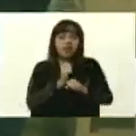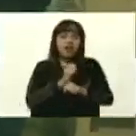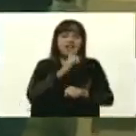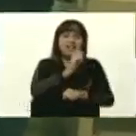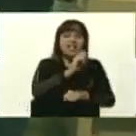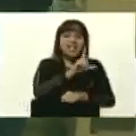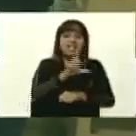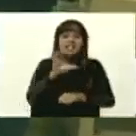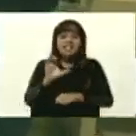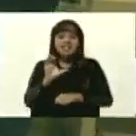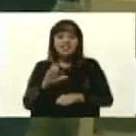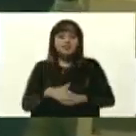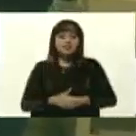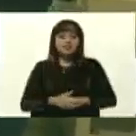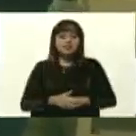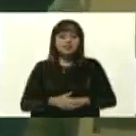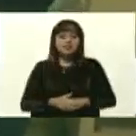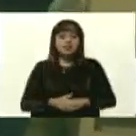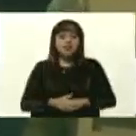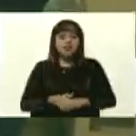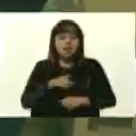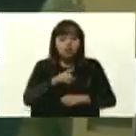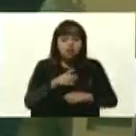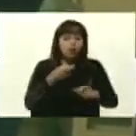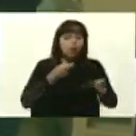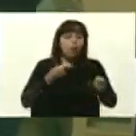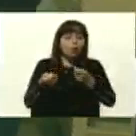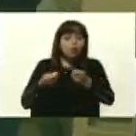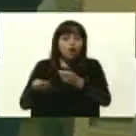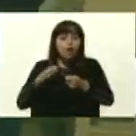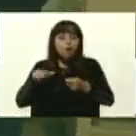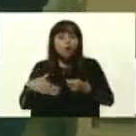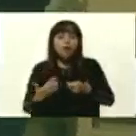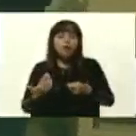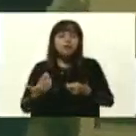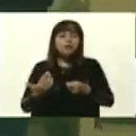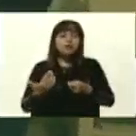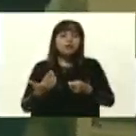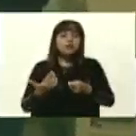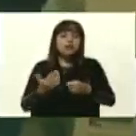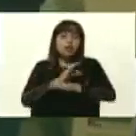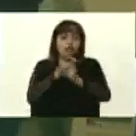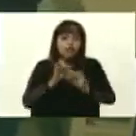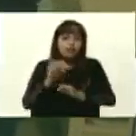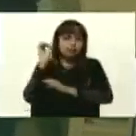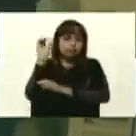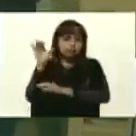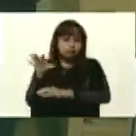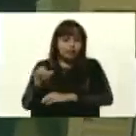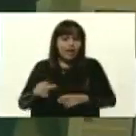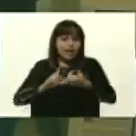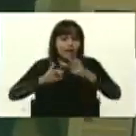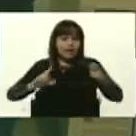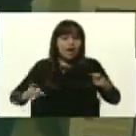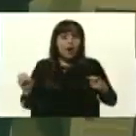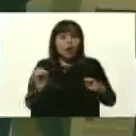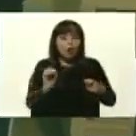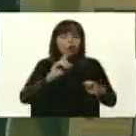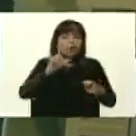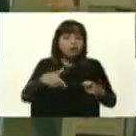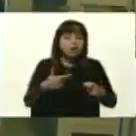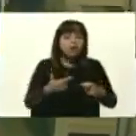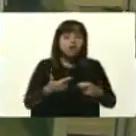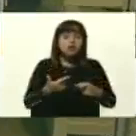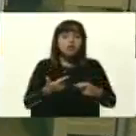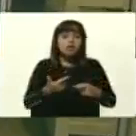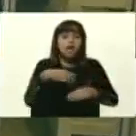controlador lógico programable y es capaz de manejar no solo señales de tráfico o el tráfico en general, sino que es capaz también de